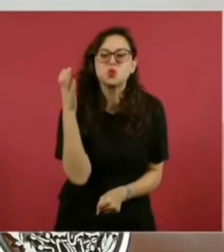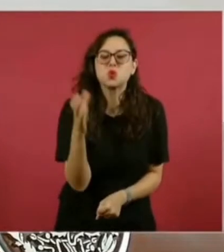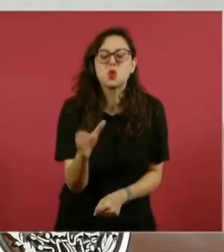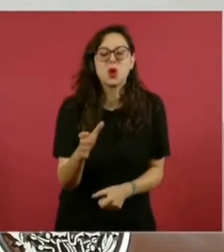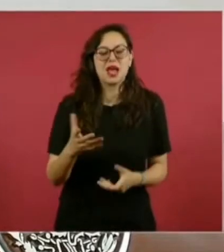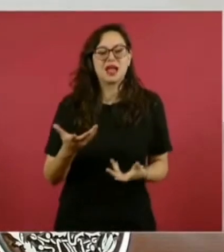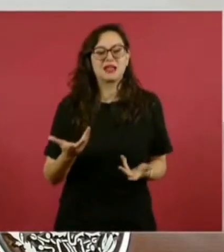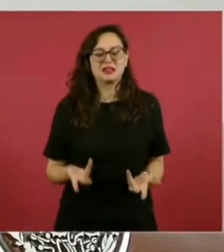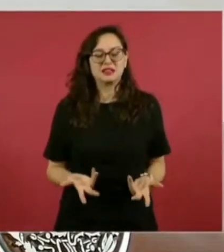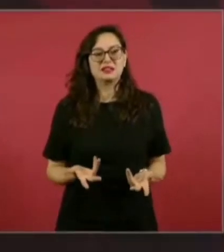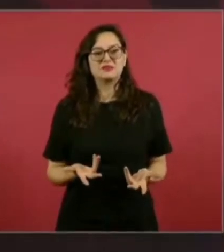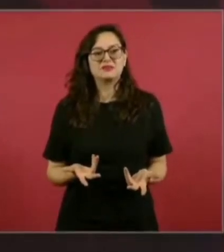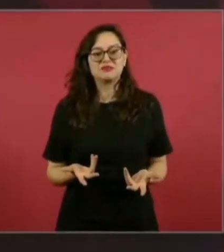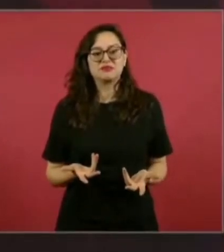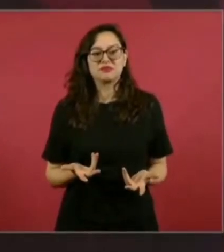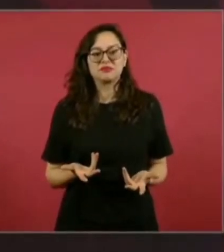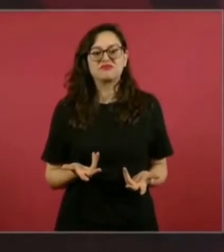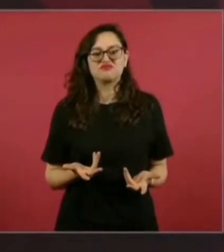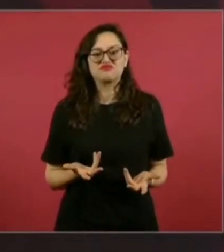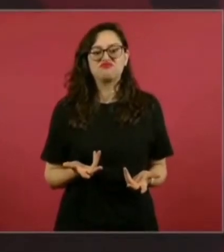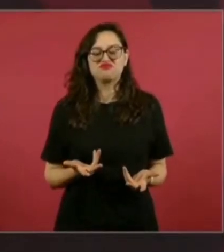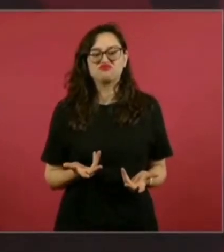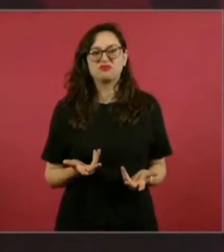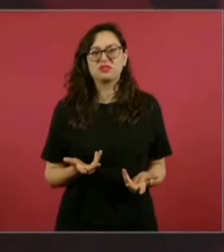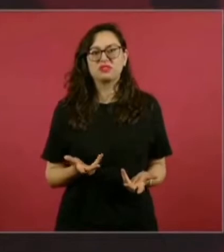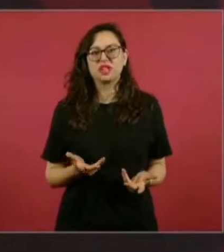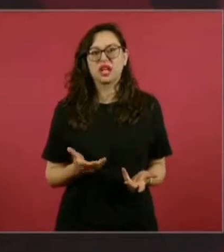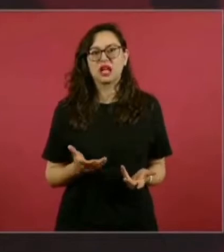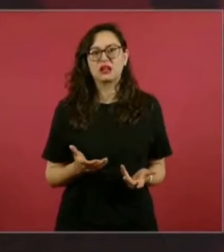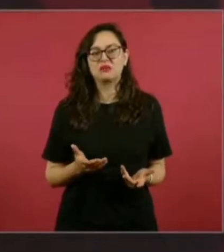una segunda conquista.